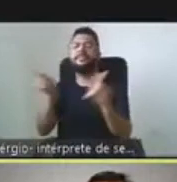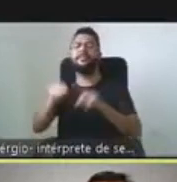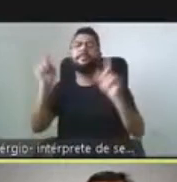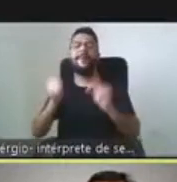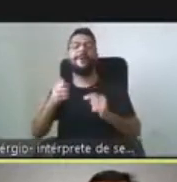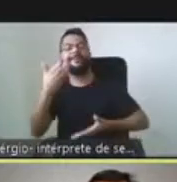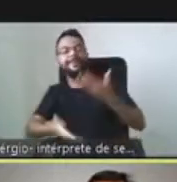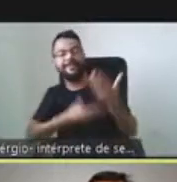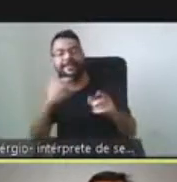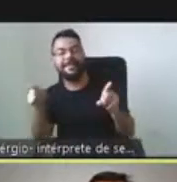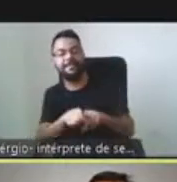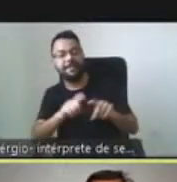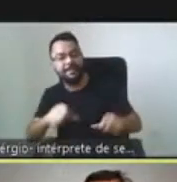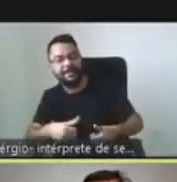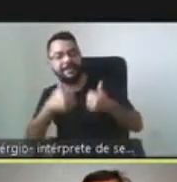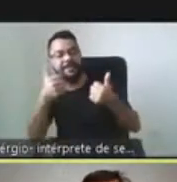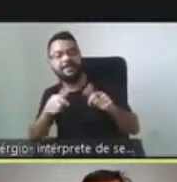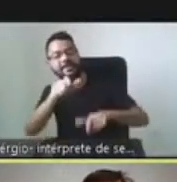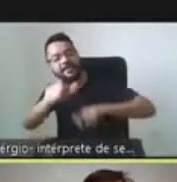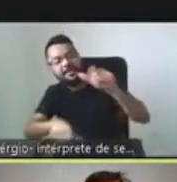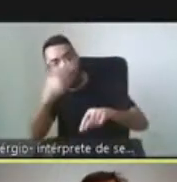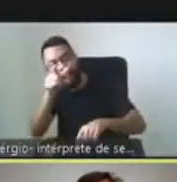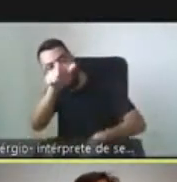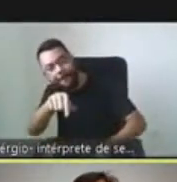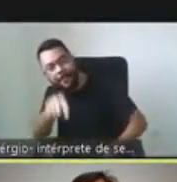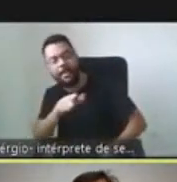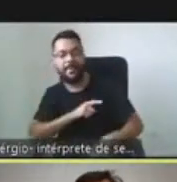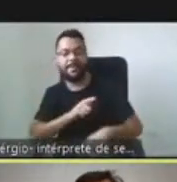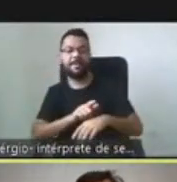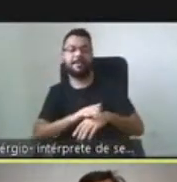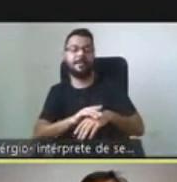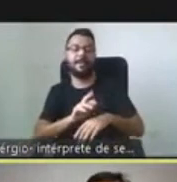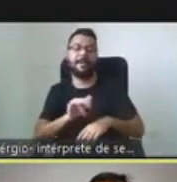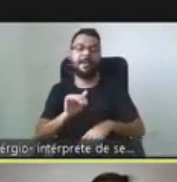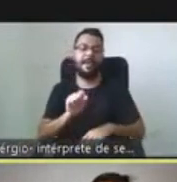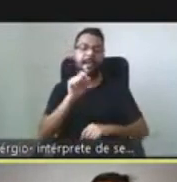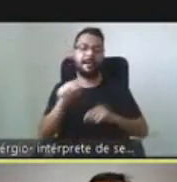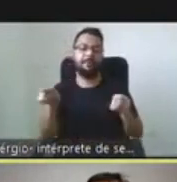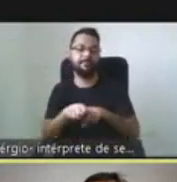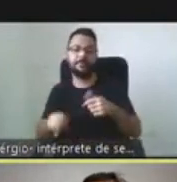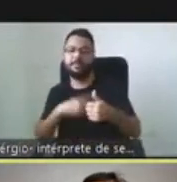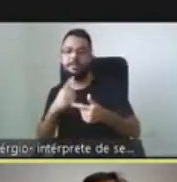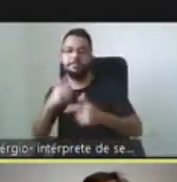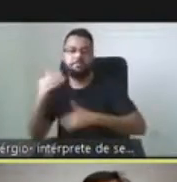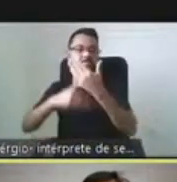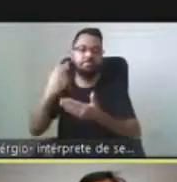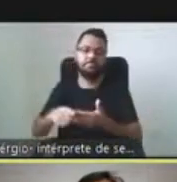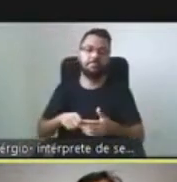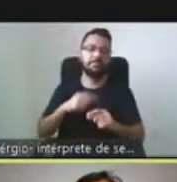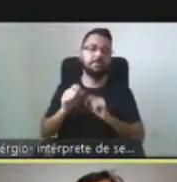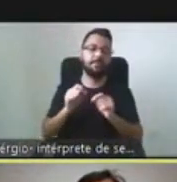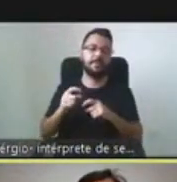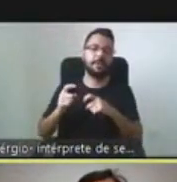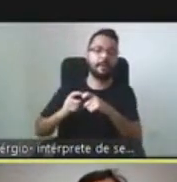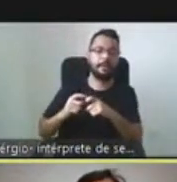a satisfacer las necesidades de estas personas, desde la psicología del desarrollo evolutivo, los aportes que